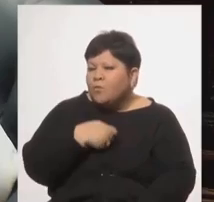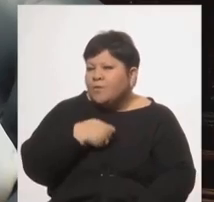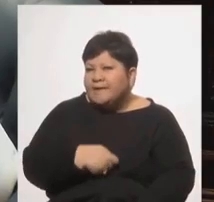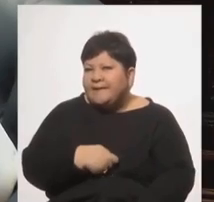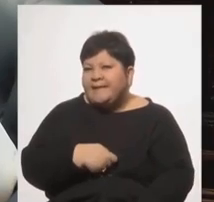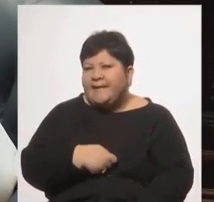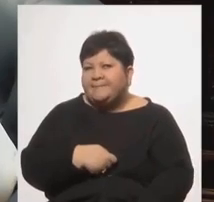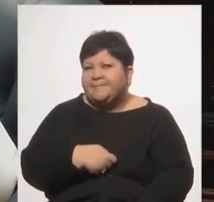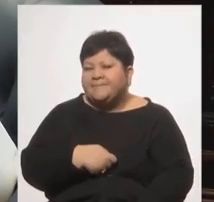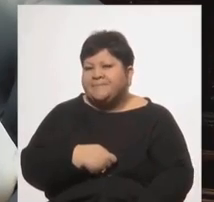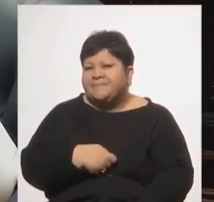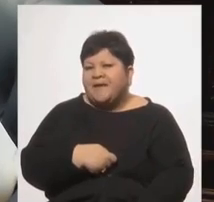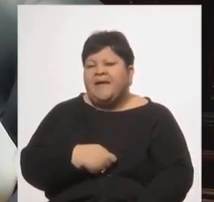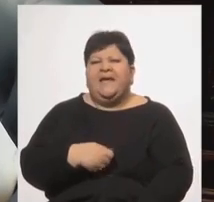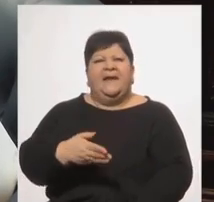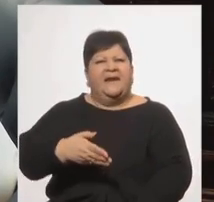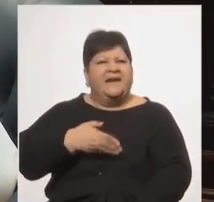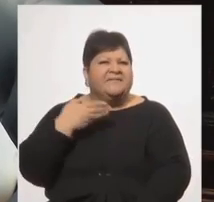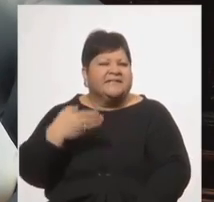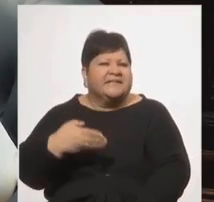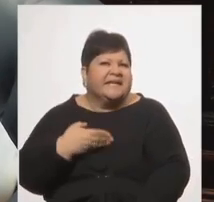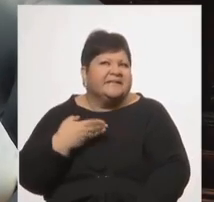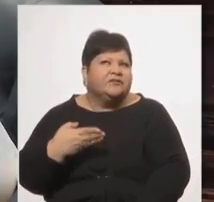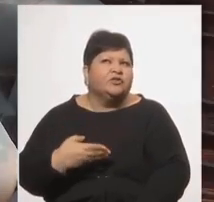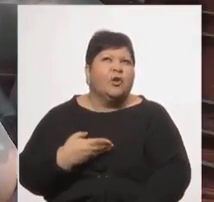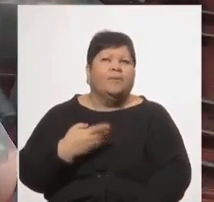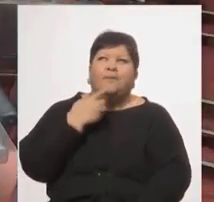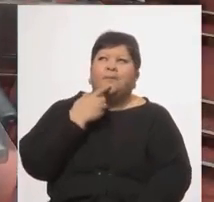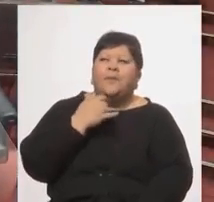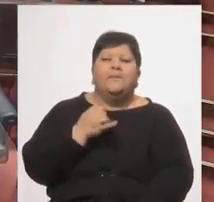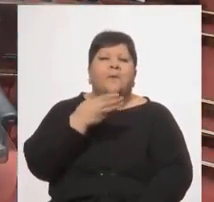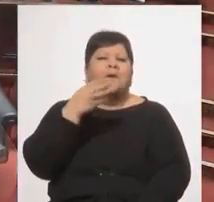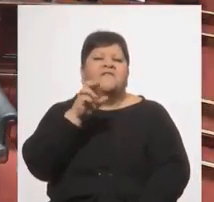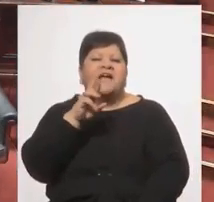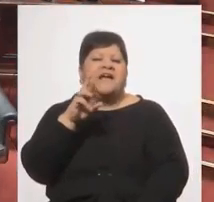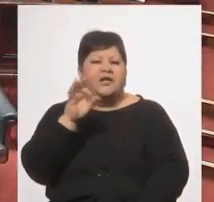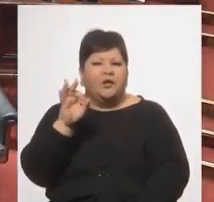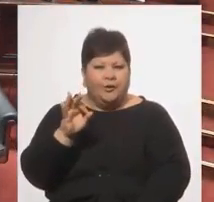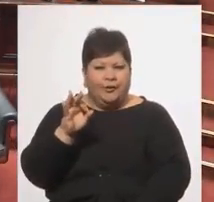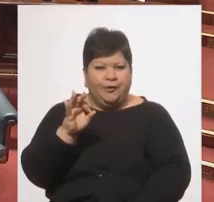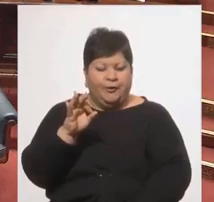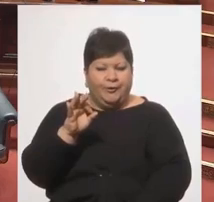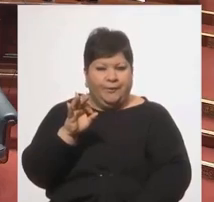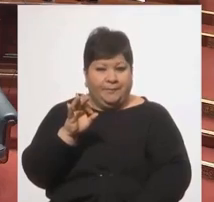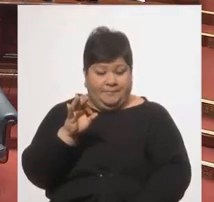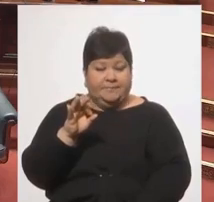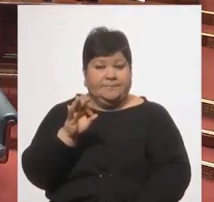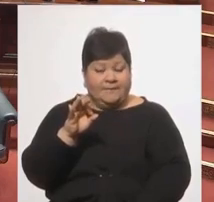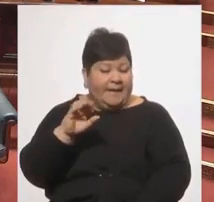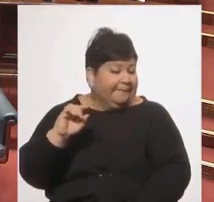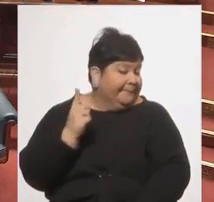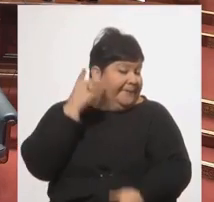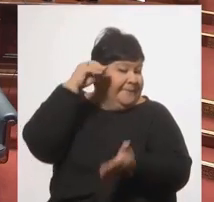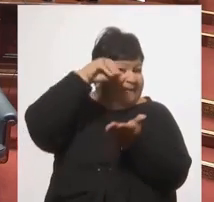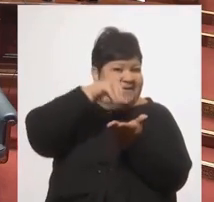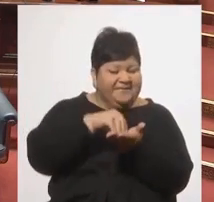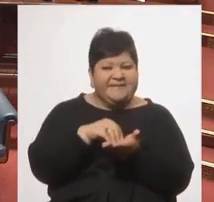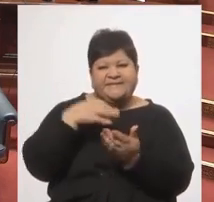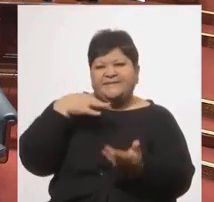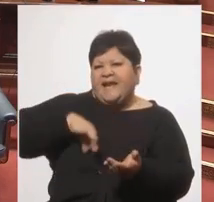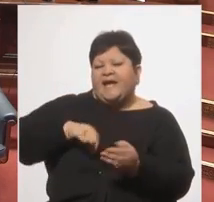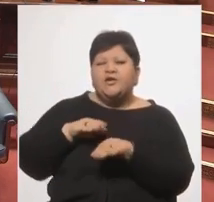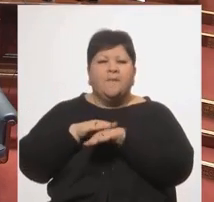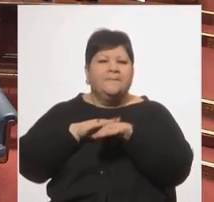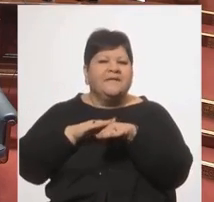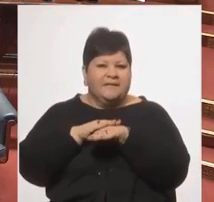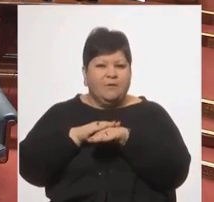reivindicación a Berro, y con Berro a la primera vez que en el Uruguay se instaló un salario mínimo para el